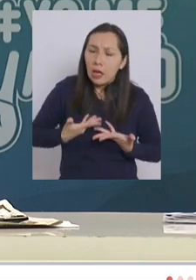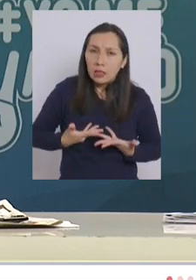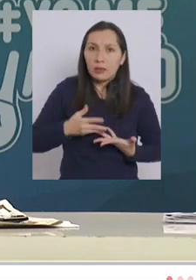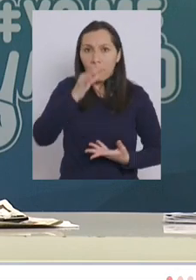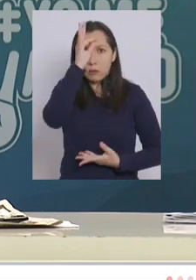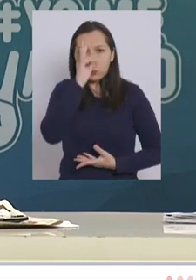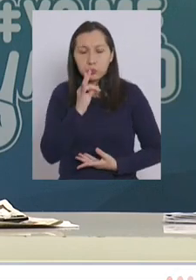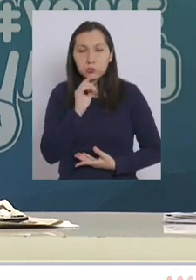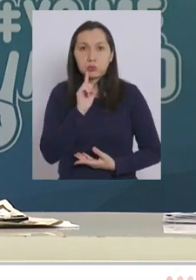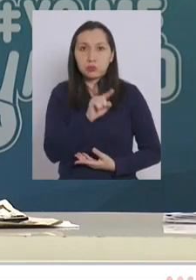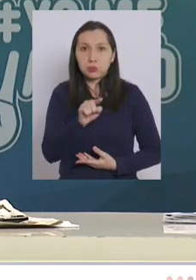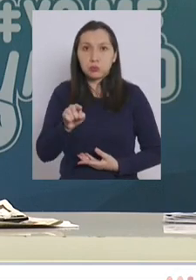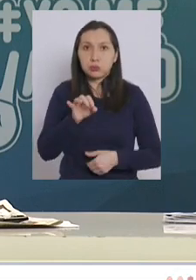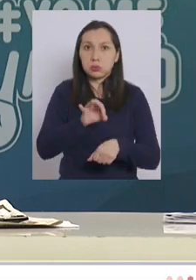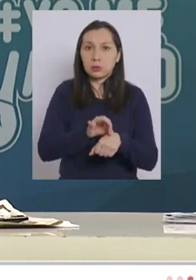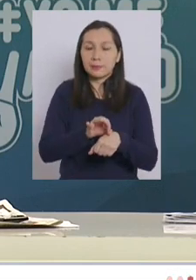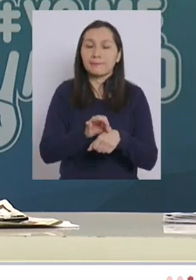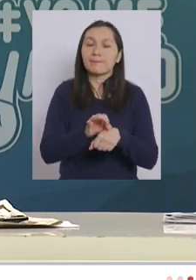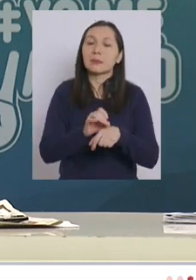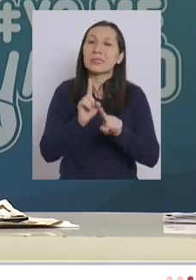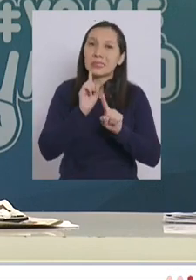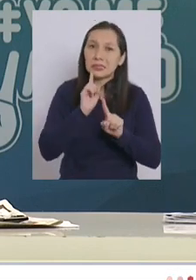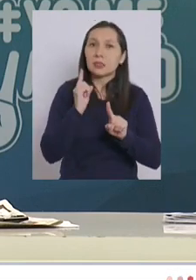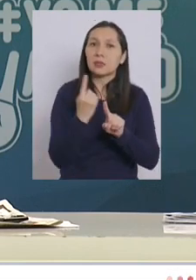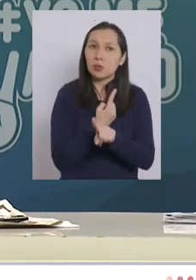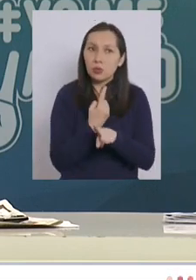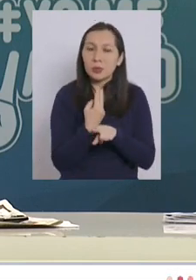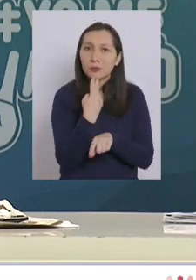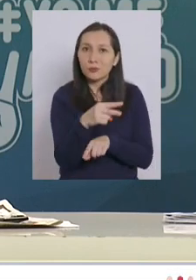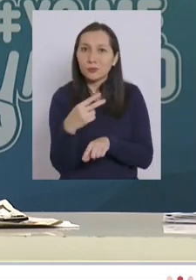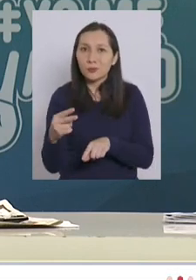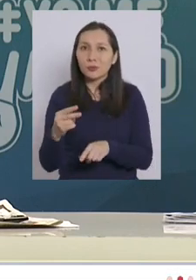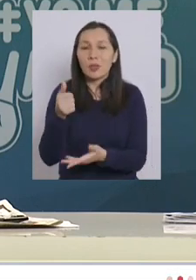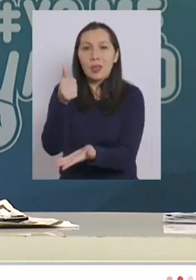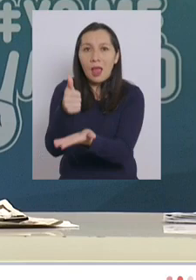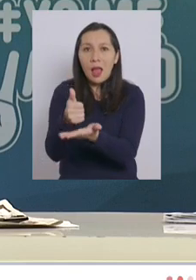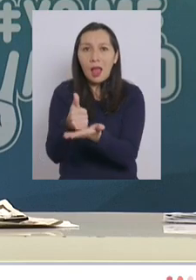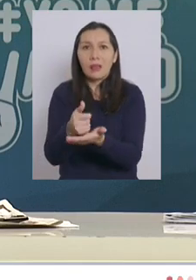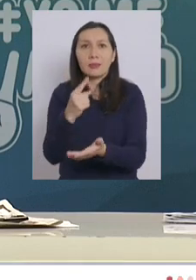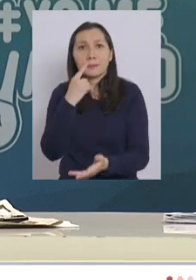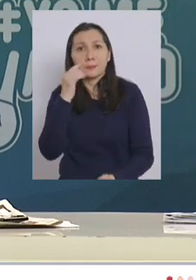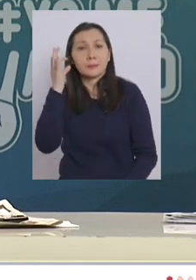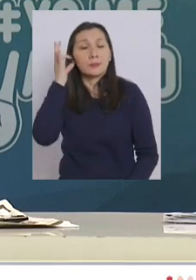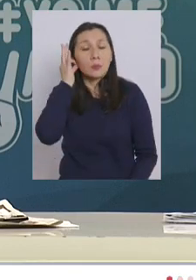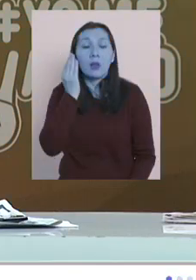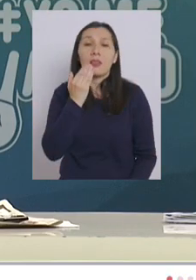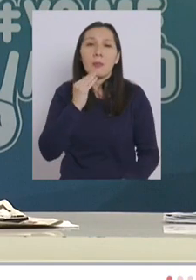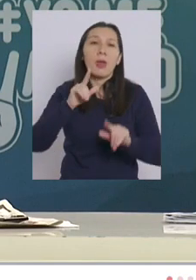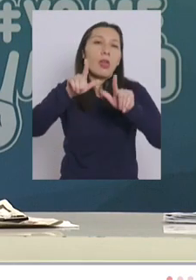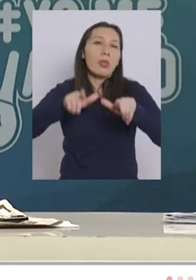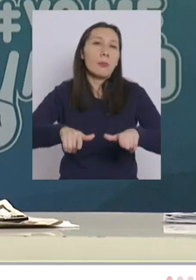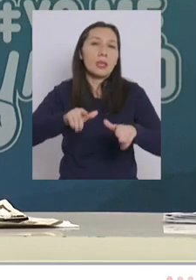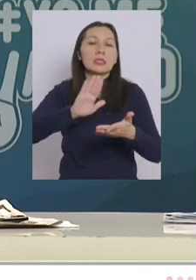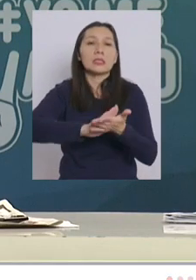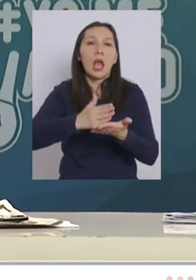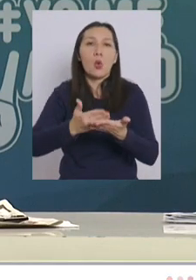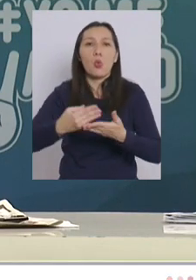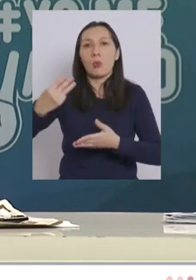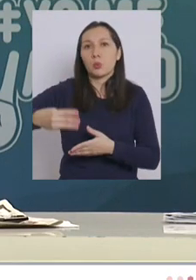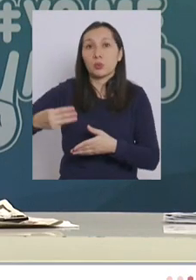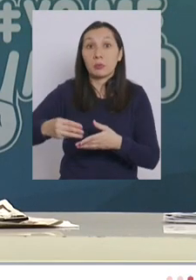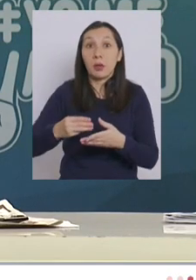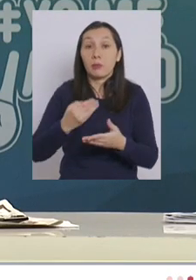cansados y tenemos que conversar con ellos y con los alcaldes y alcaldesas y los departamentos de salud municipales